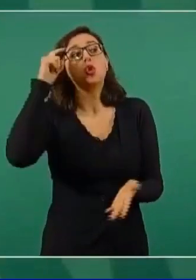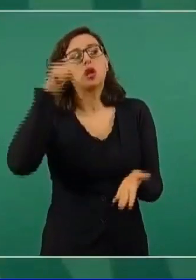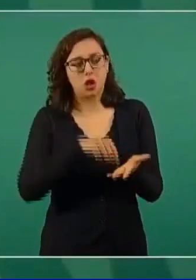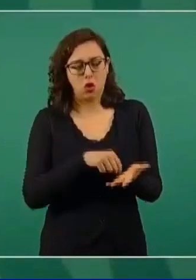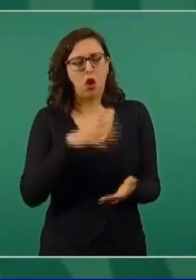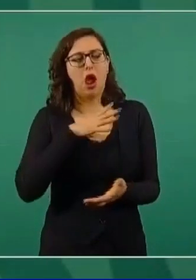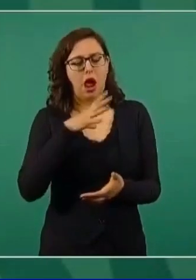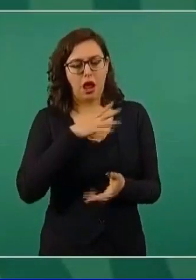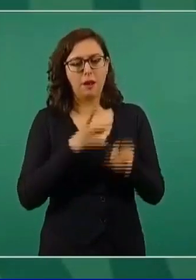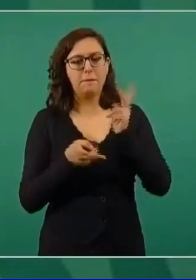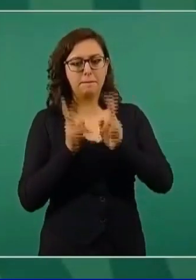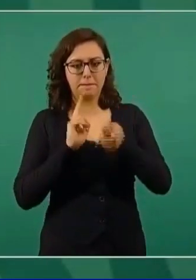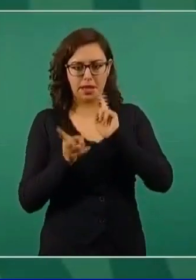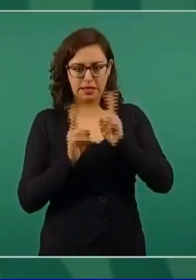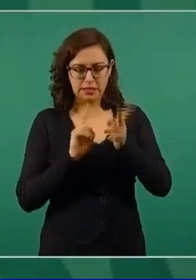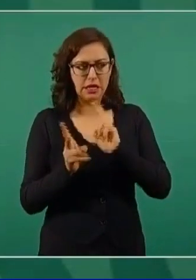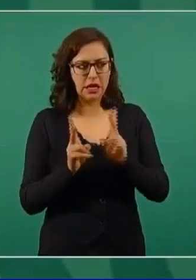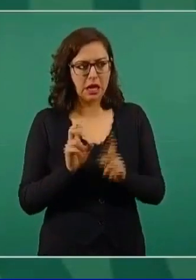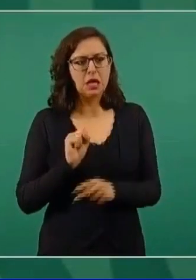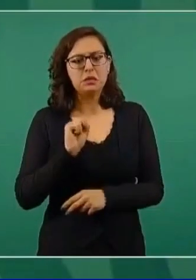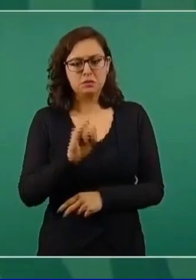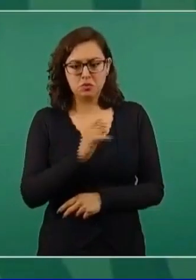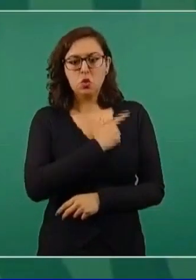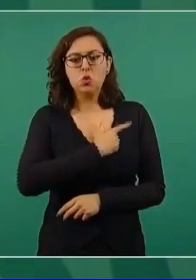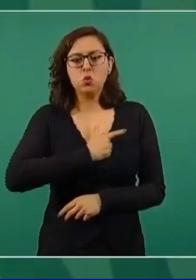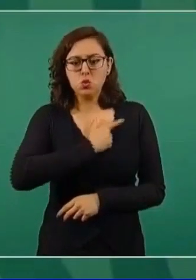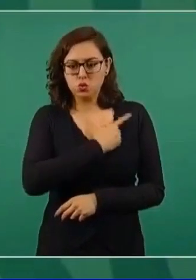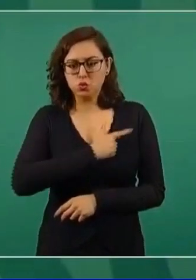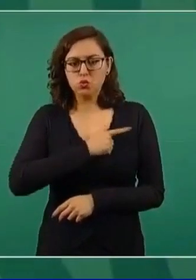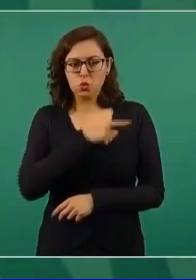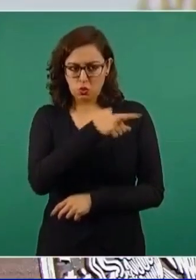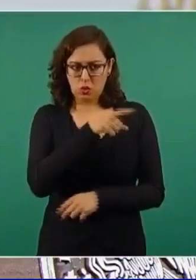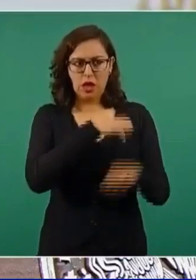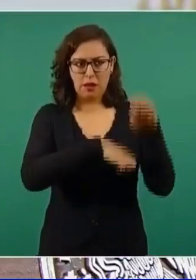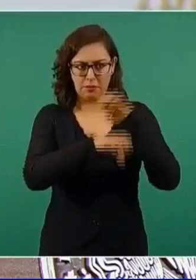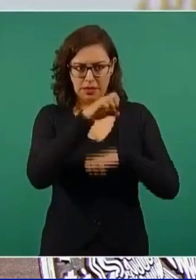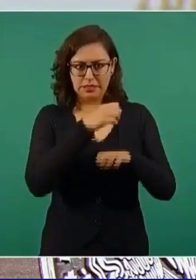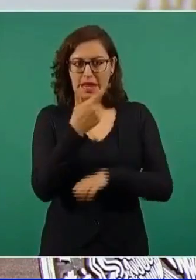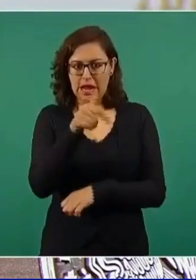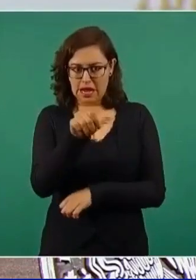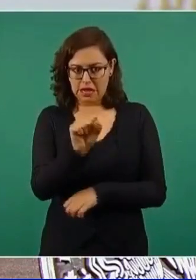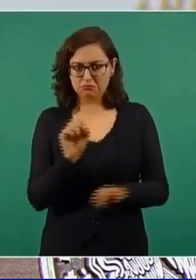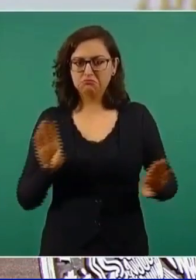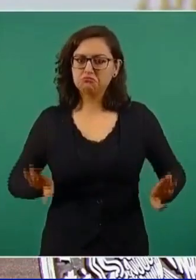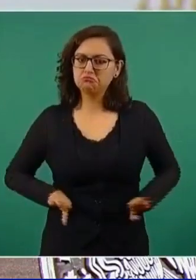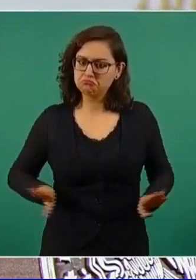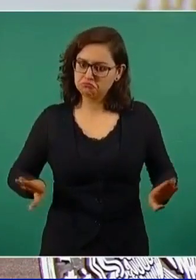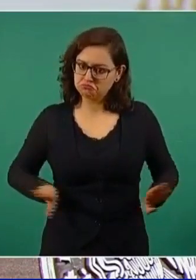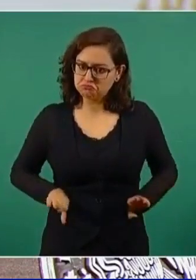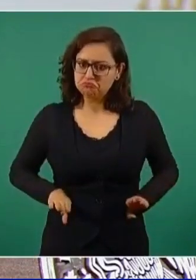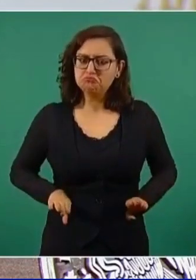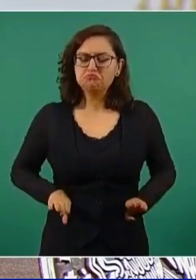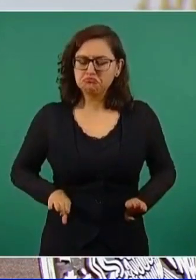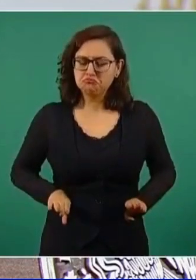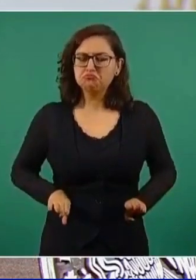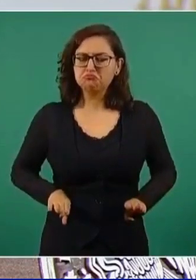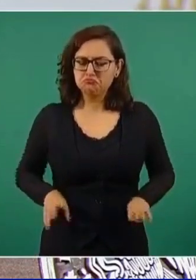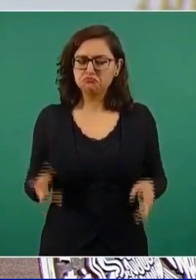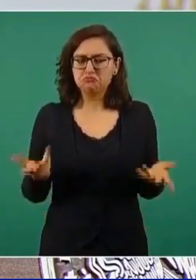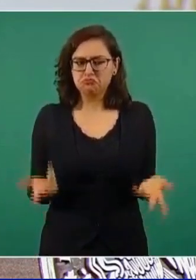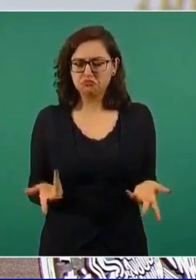Y me da mucho gusto la actitud de las empresas que están